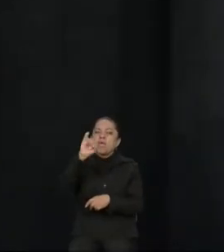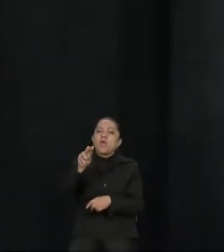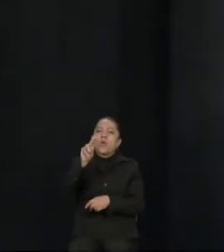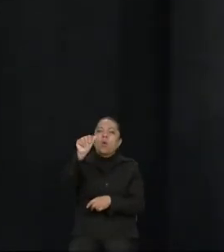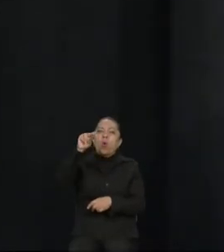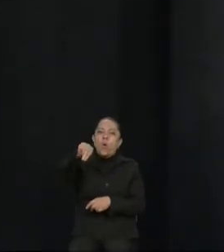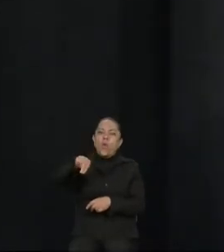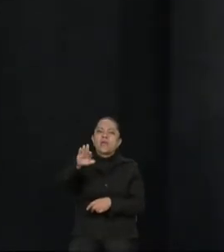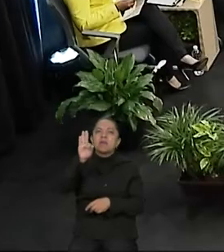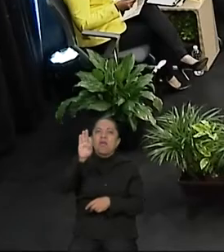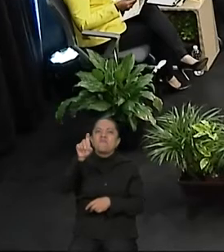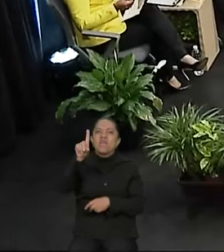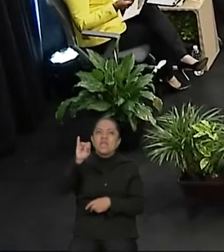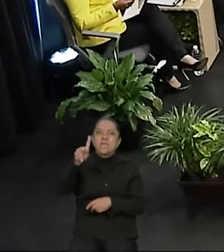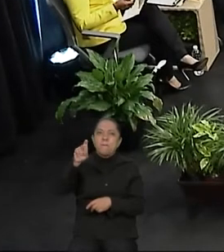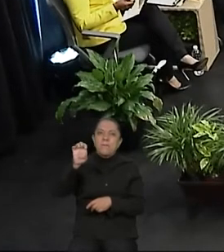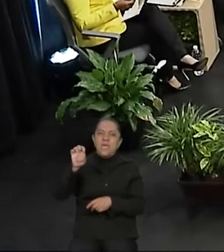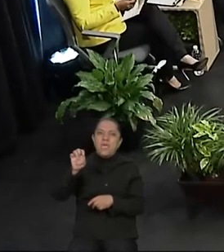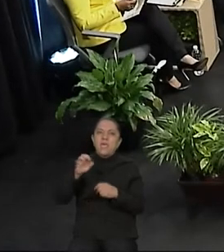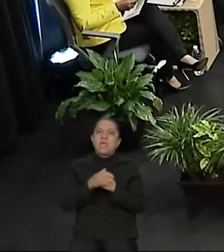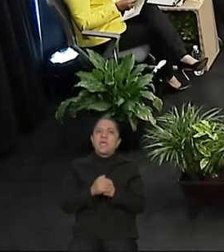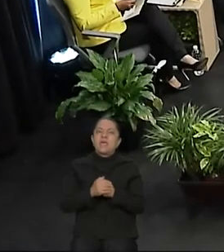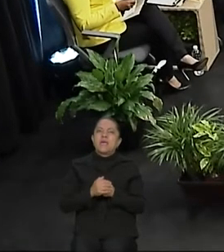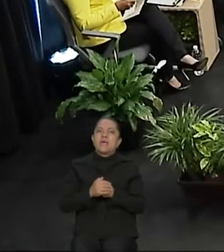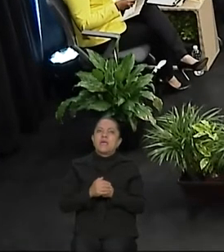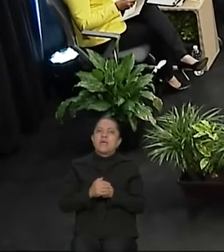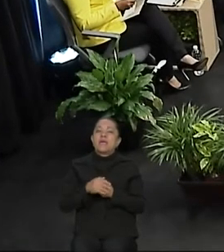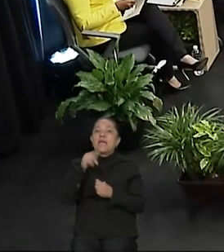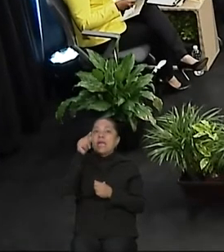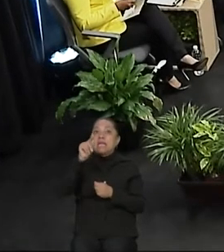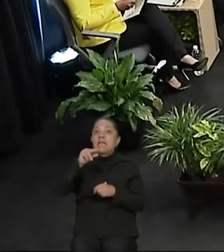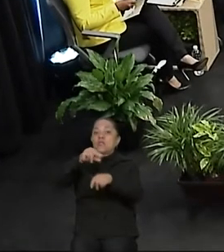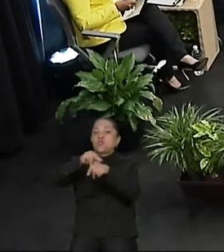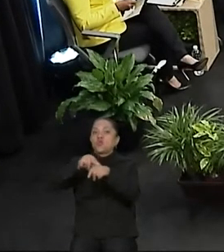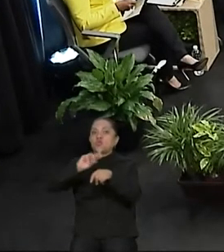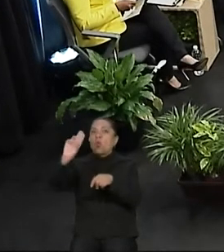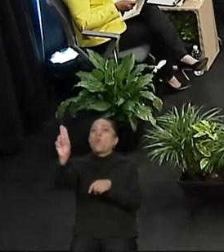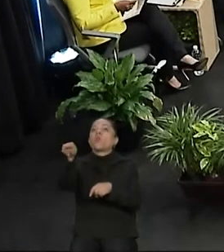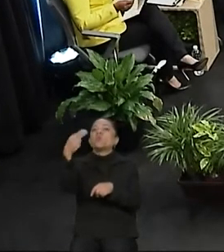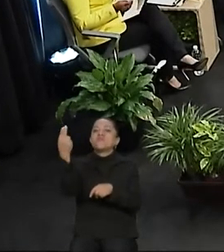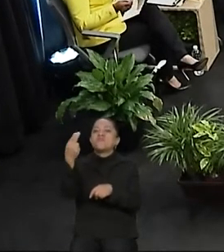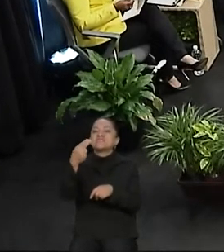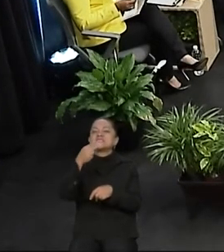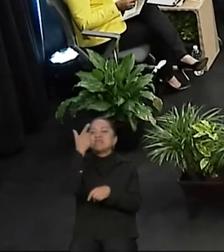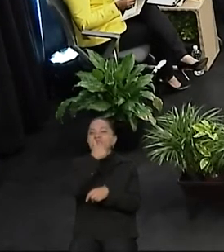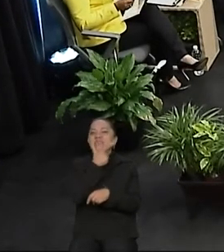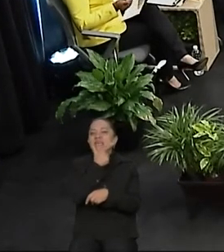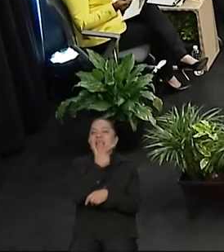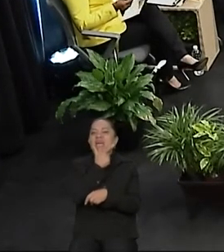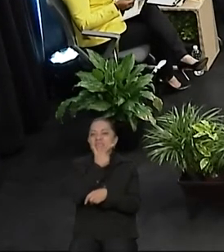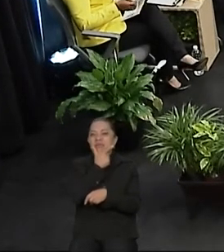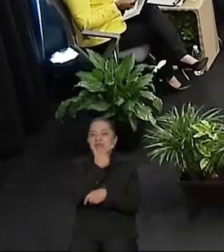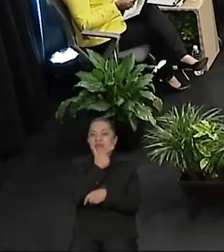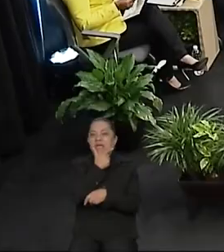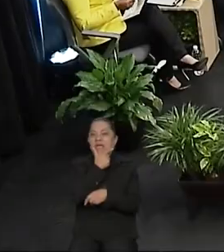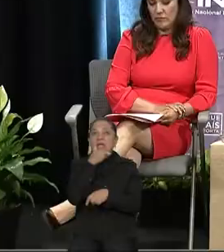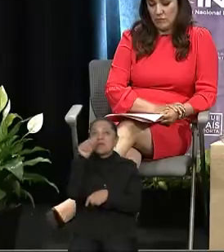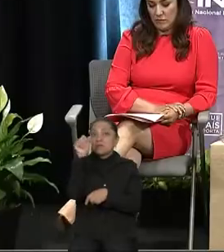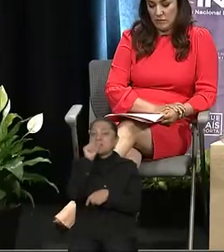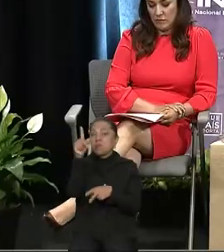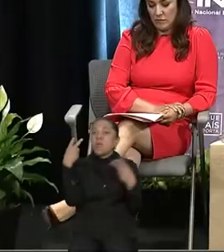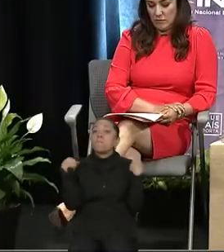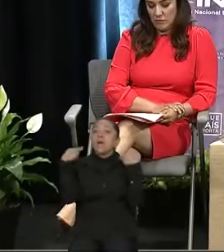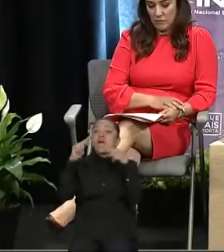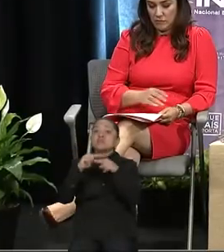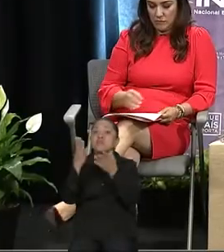doctor en Relaciones Internacionales por la Universidad de Sucset, Reino Unido. Además es maestro en Estudios Internacionales por la